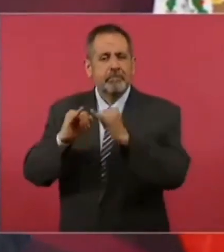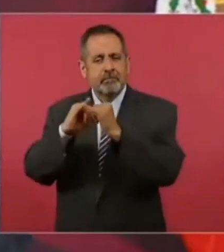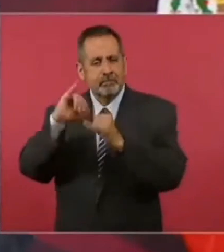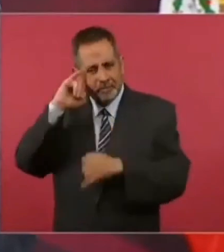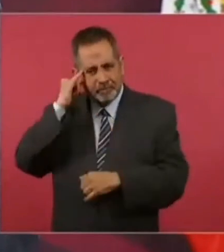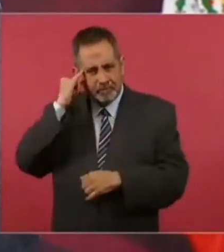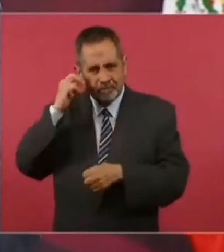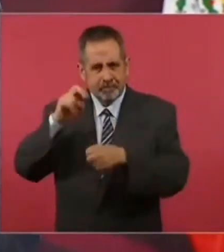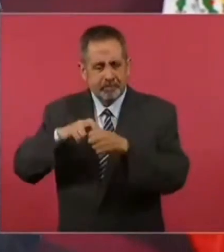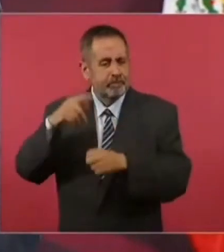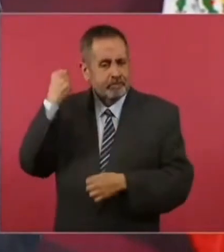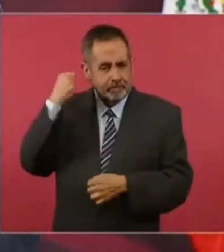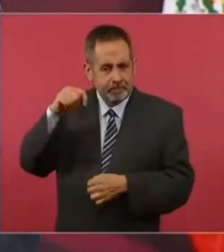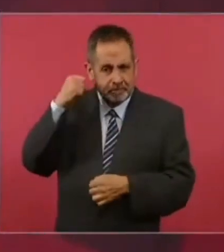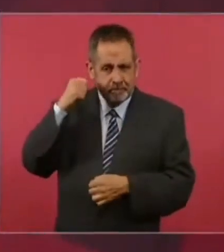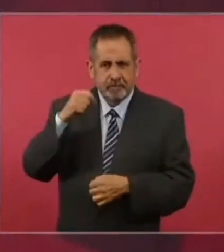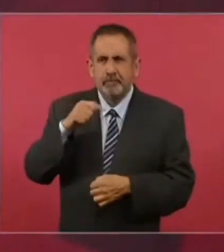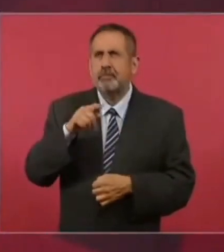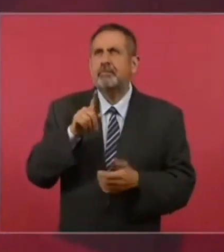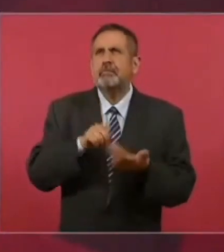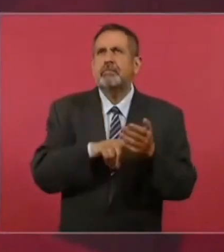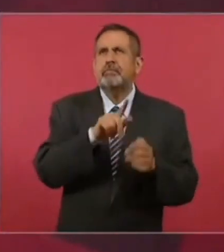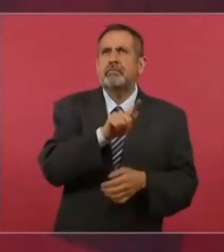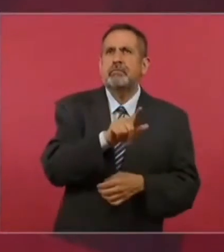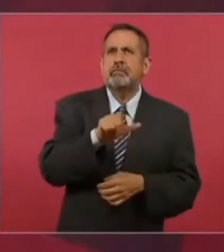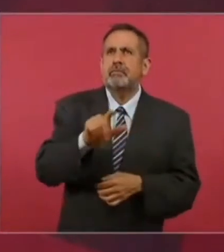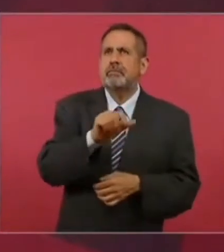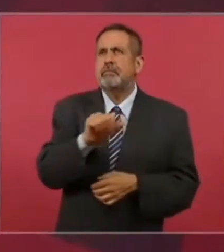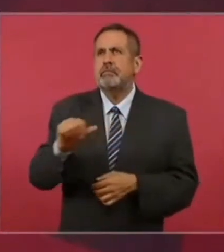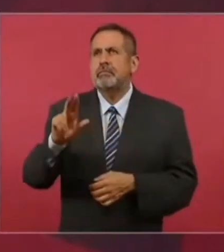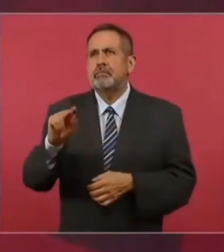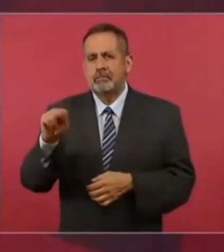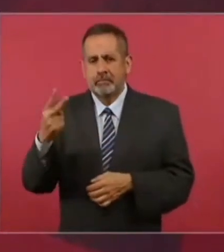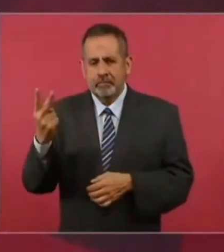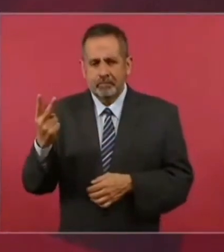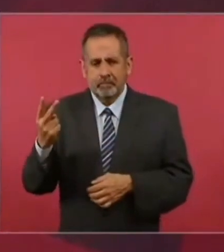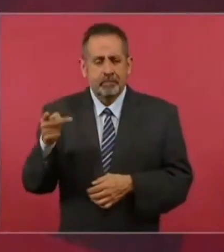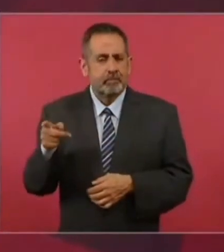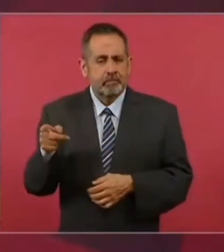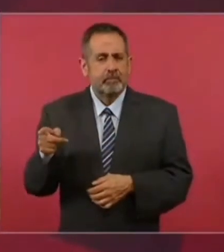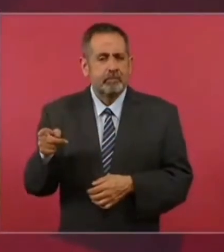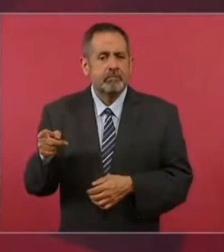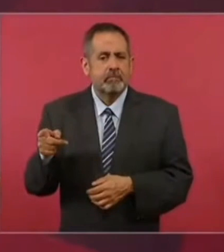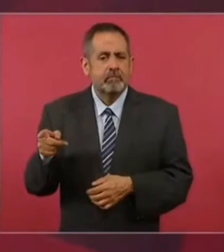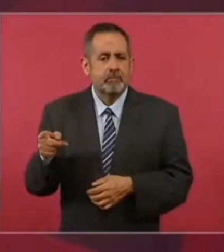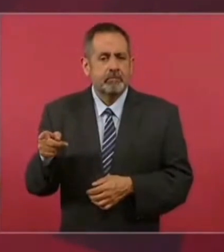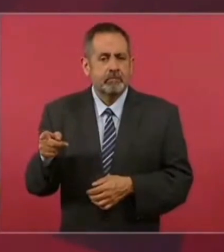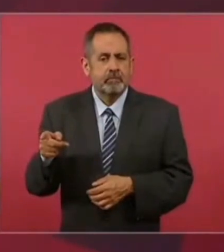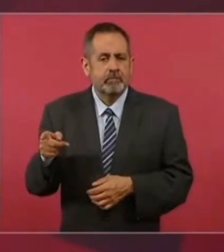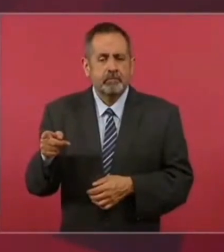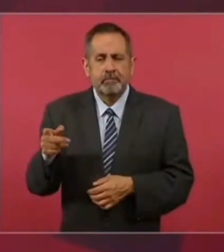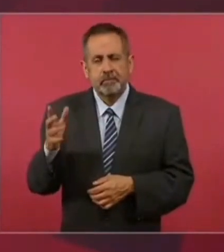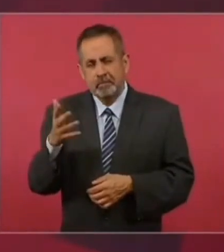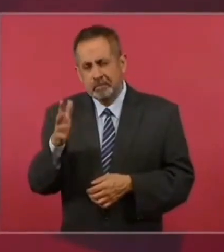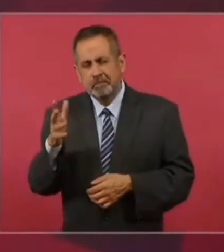Tabasco, del 77 al 82 del siglo pasado, en el 80